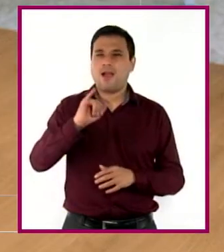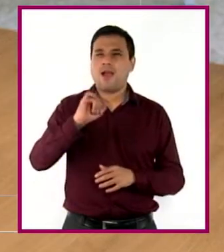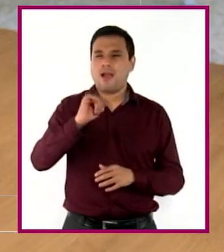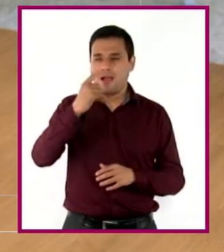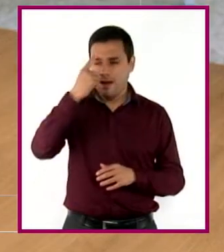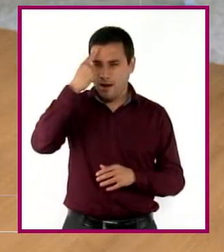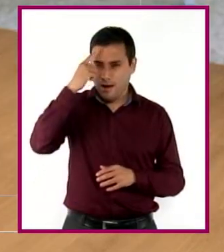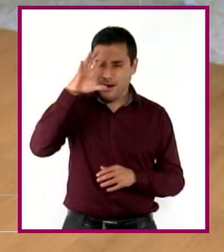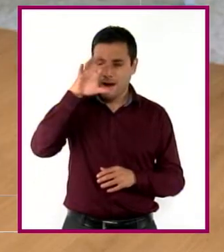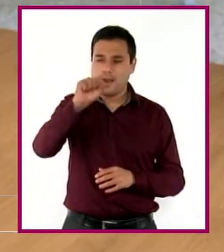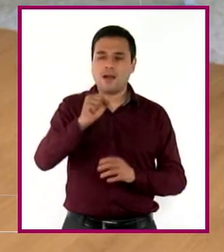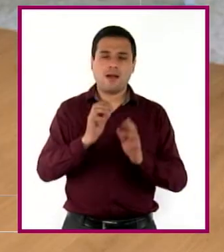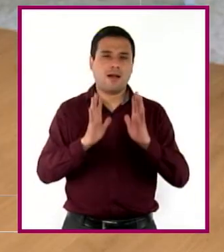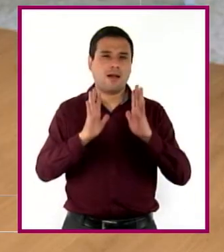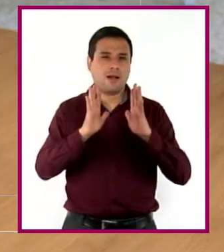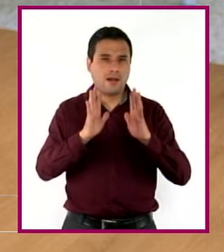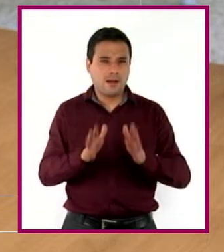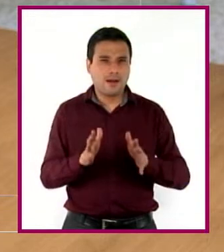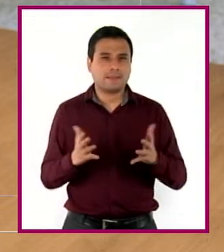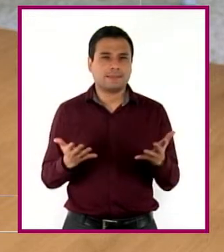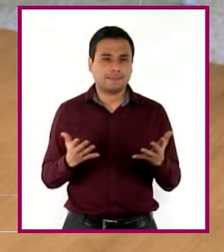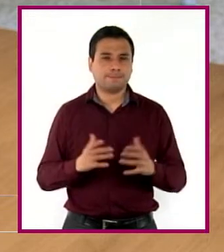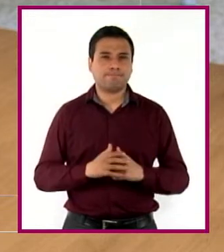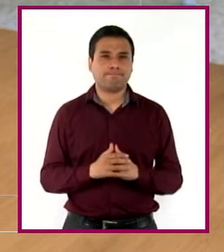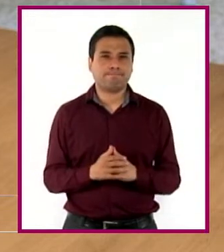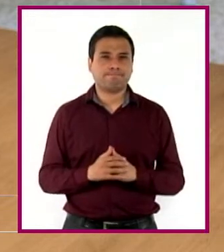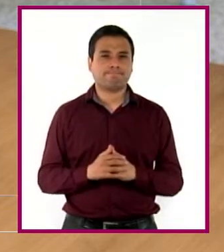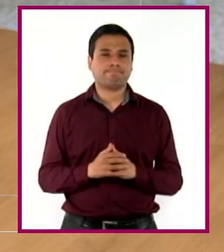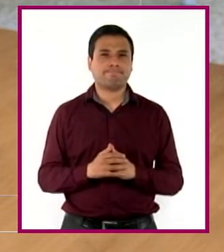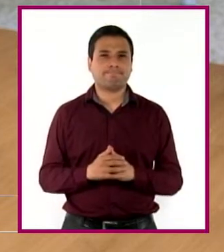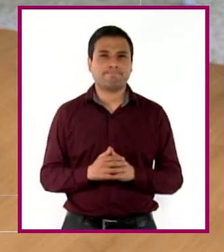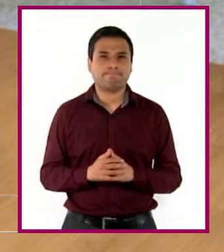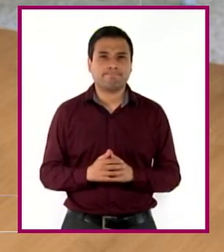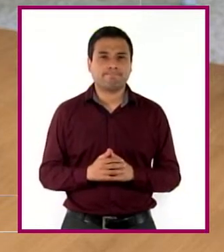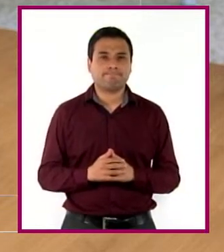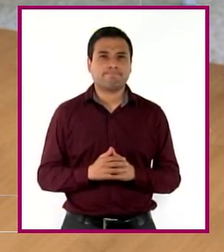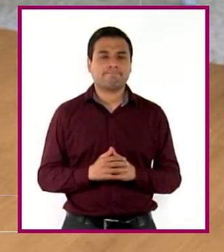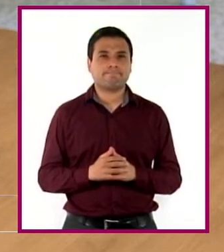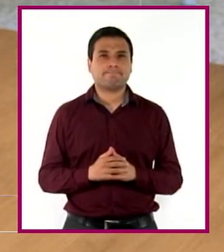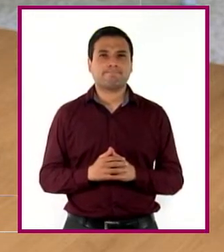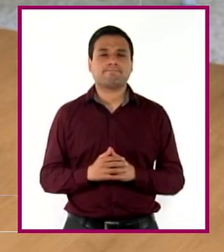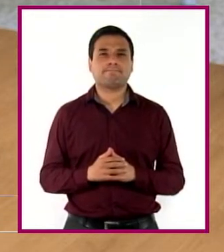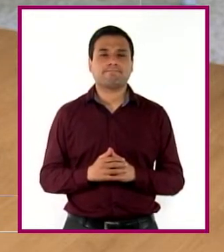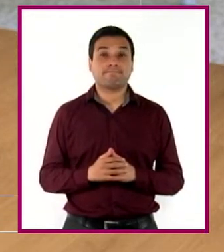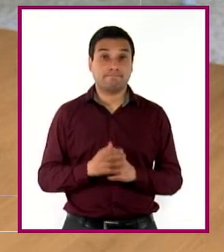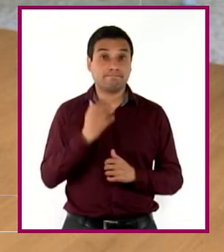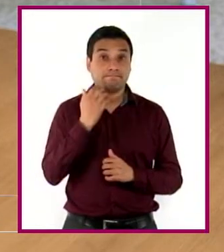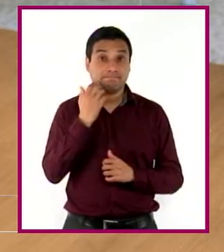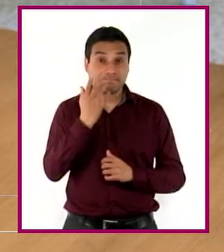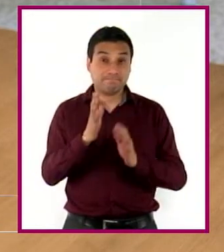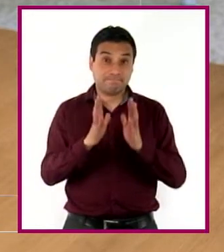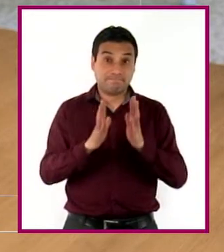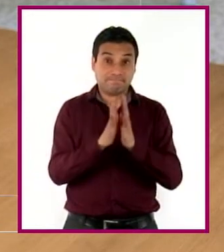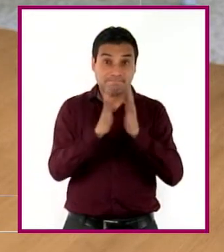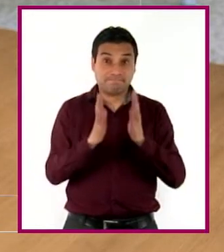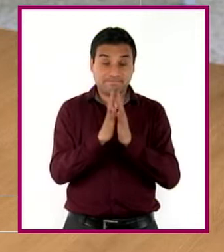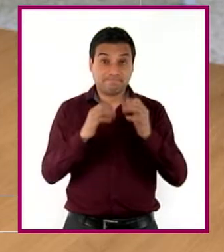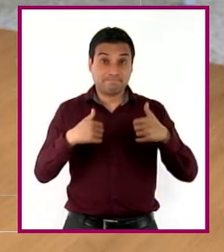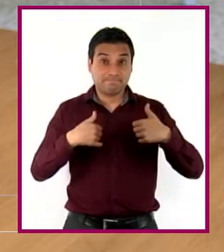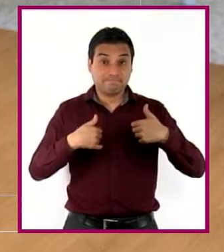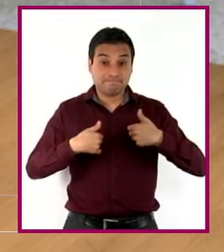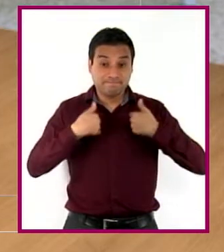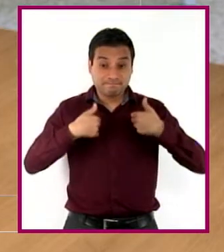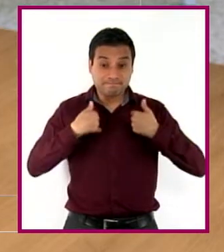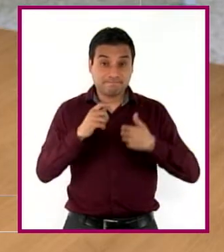Ya lo recuerdo. Pues si quisieran volver a participar con nosotros en Jóvenes en TV...